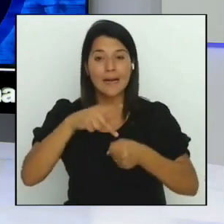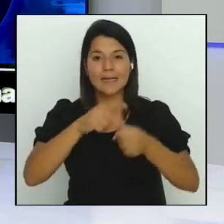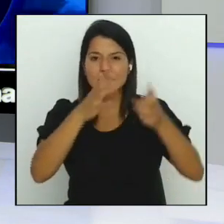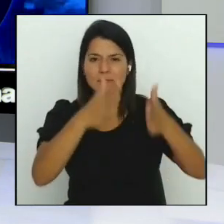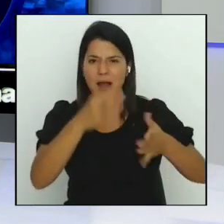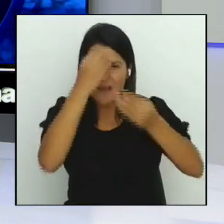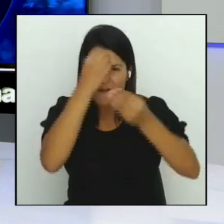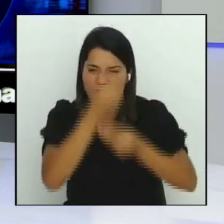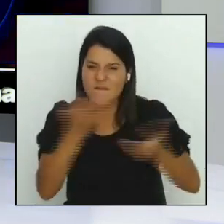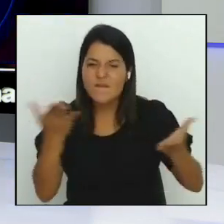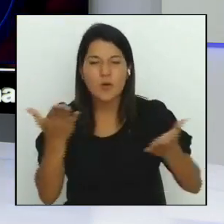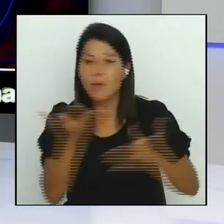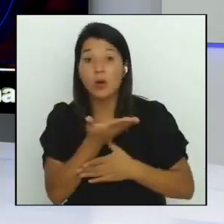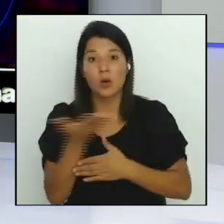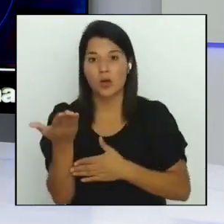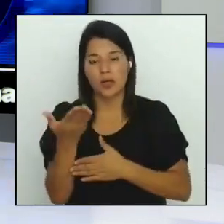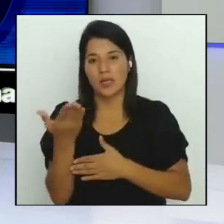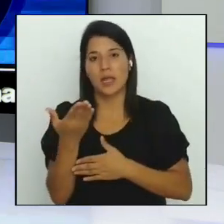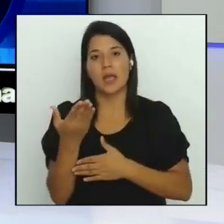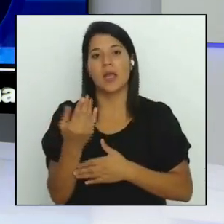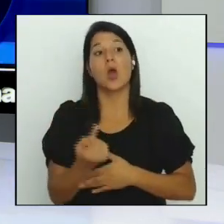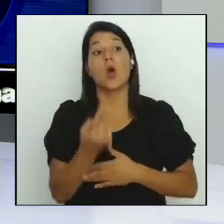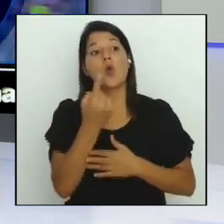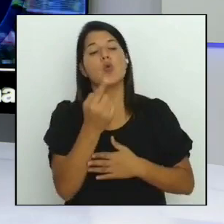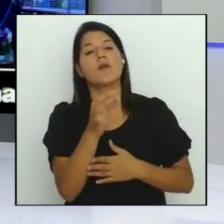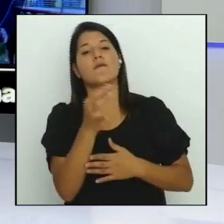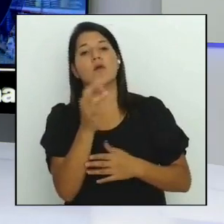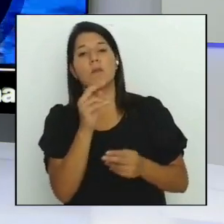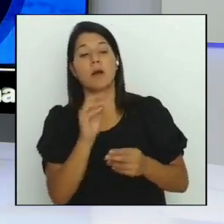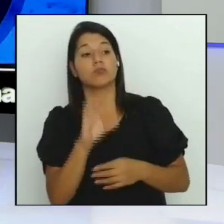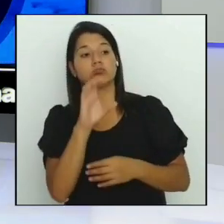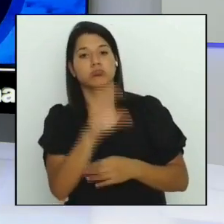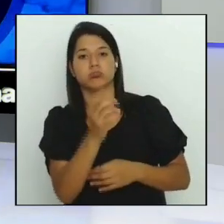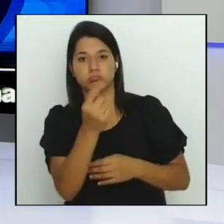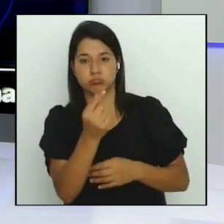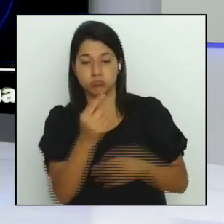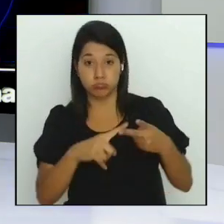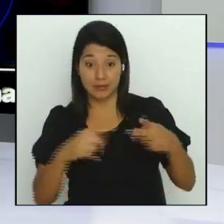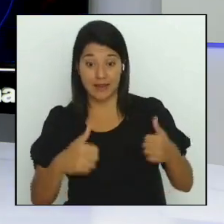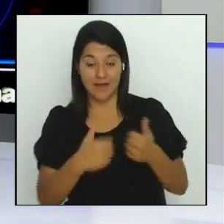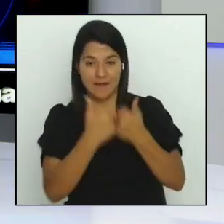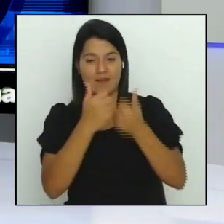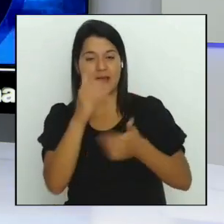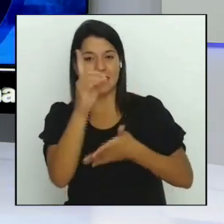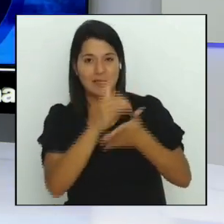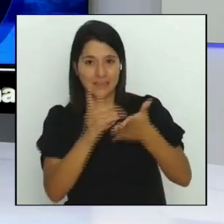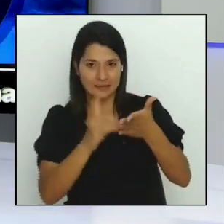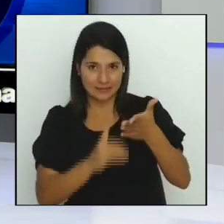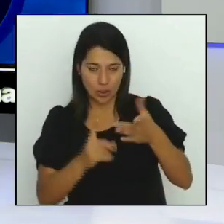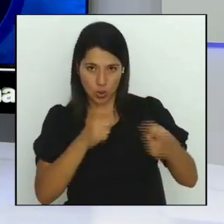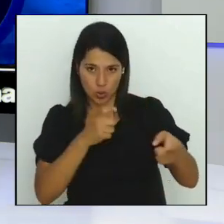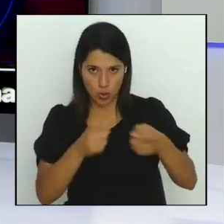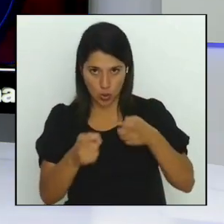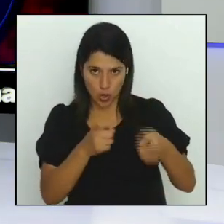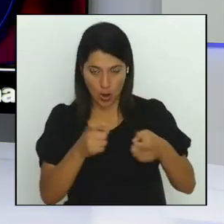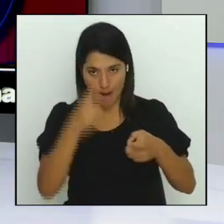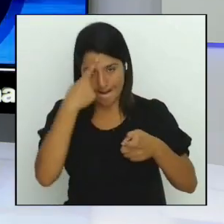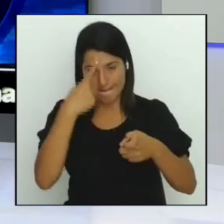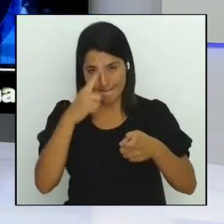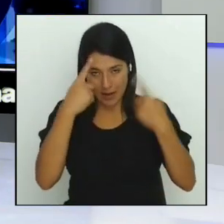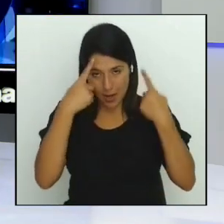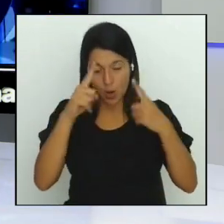ventanilla única de inversión y desafíos del diseño de implementación de las regulaciones destinadas a alcanzar objetivos